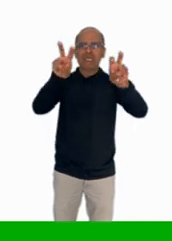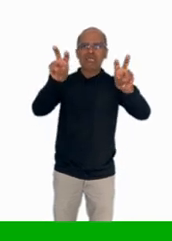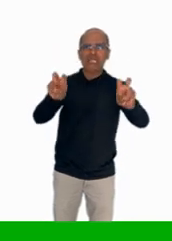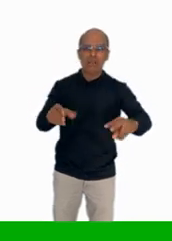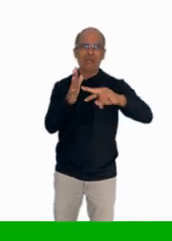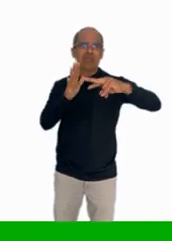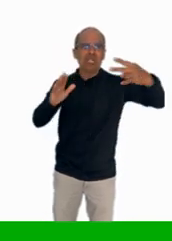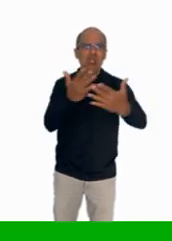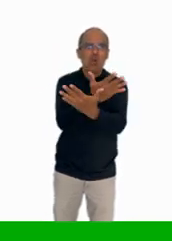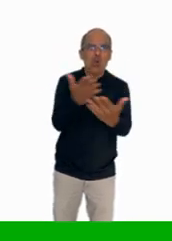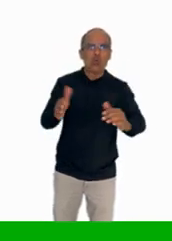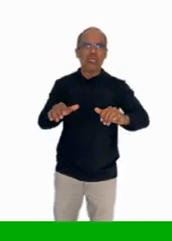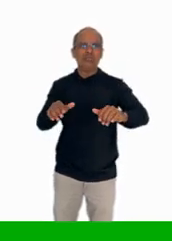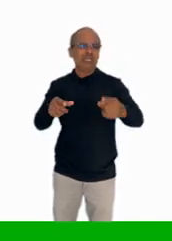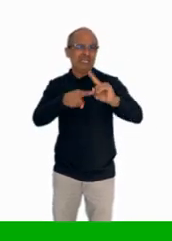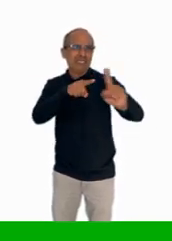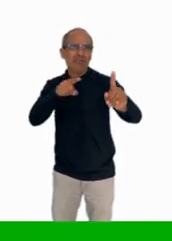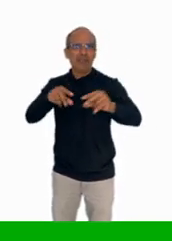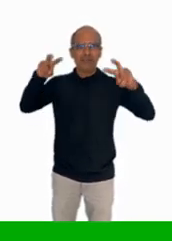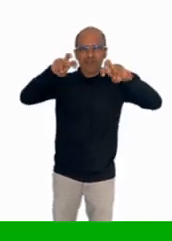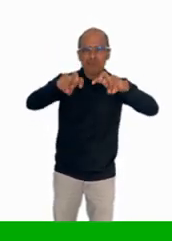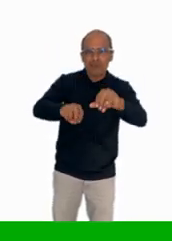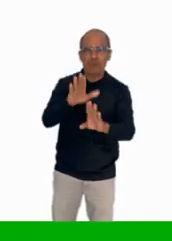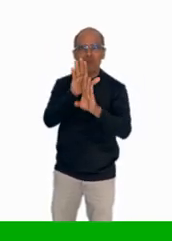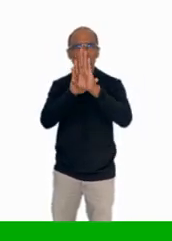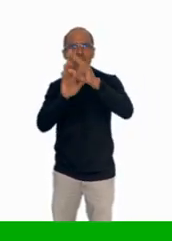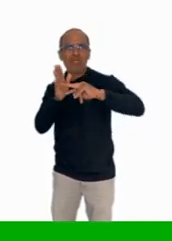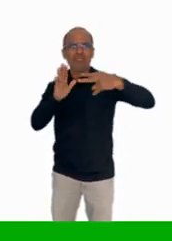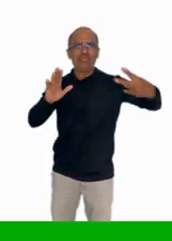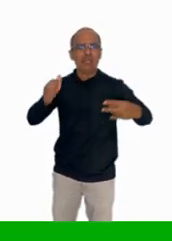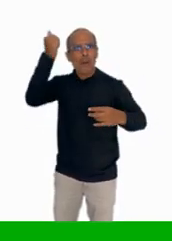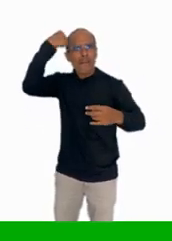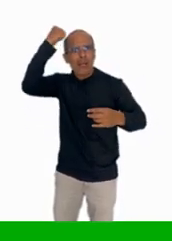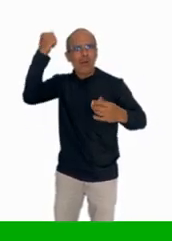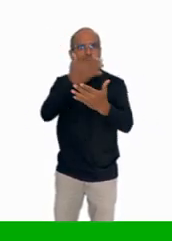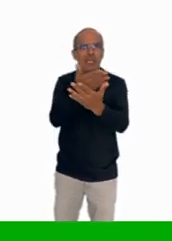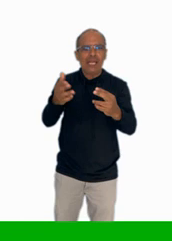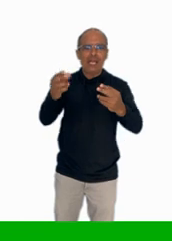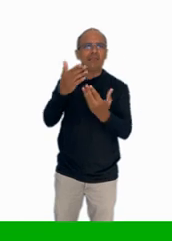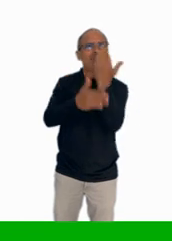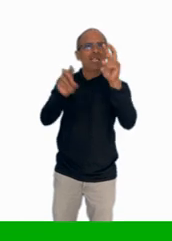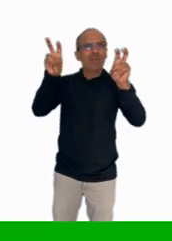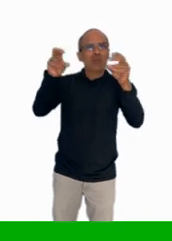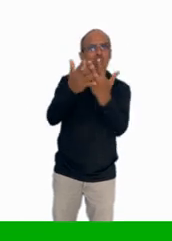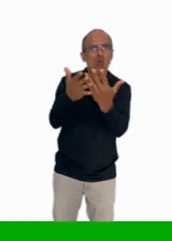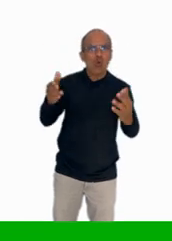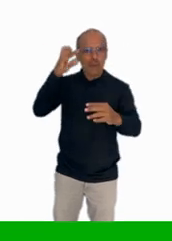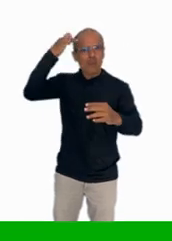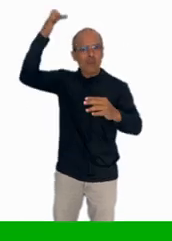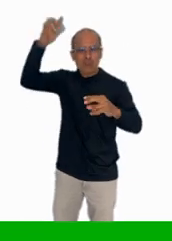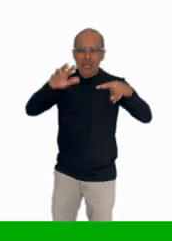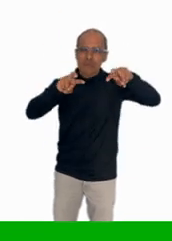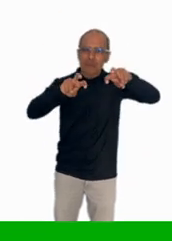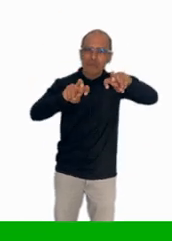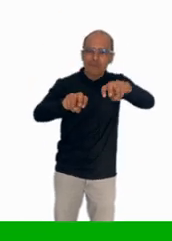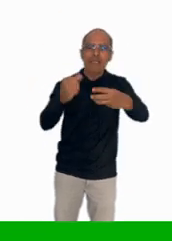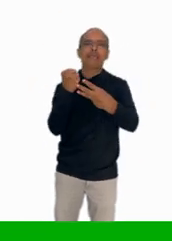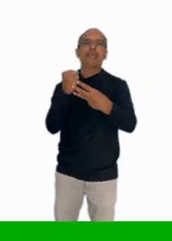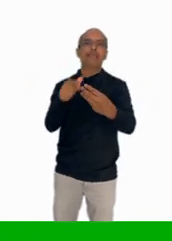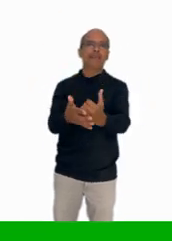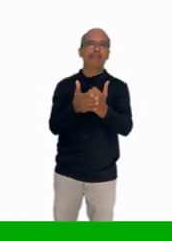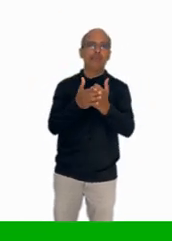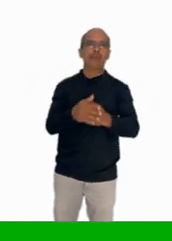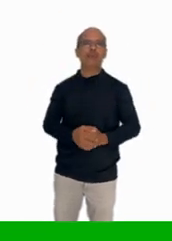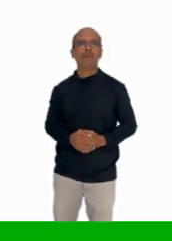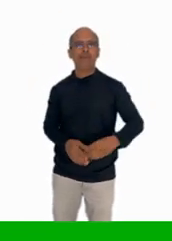informes técnicos en áreas de investigación, desarrollo tecnológico, pedagogía e innovación de la formación profesional impartida por